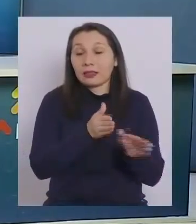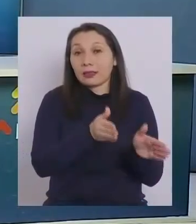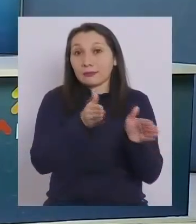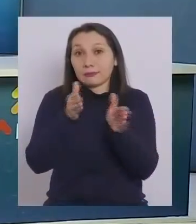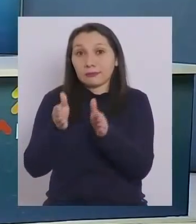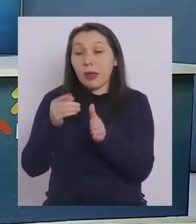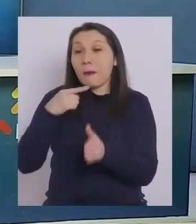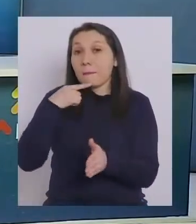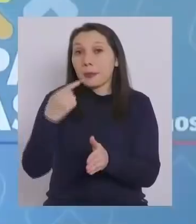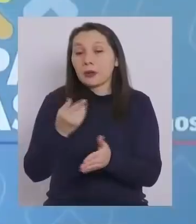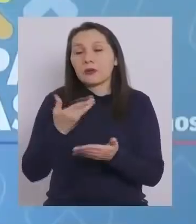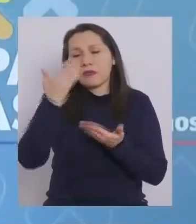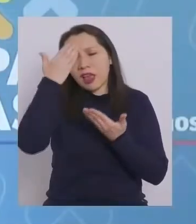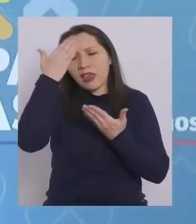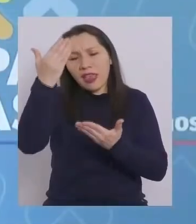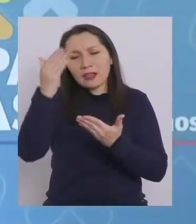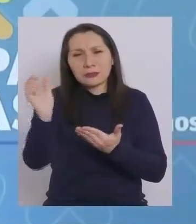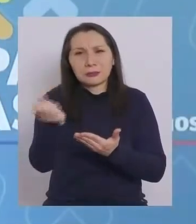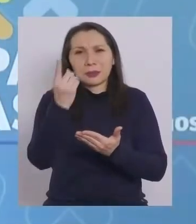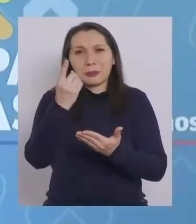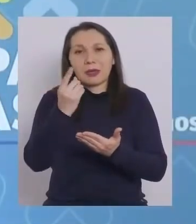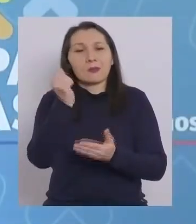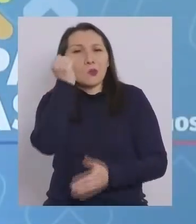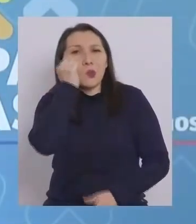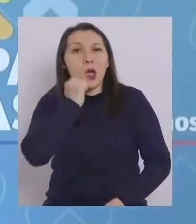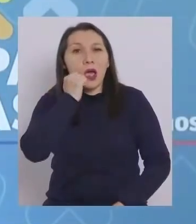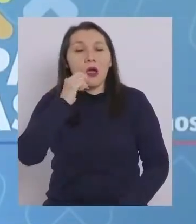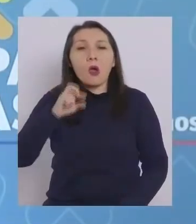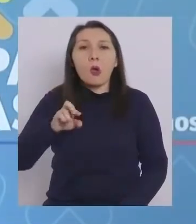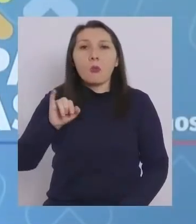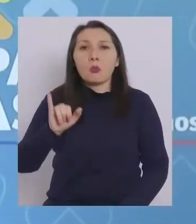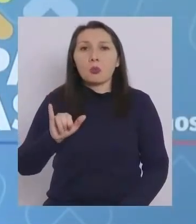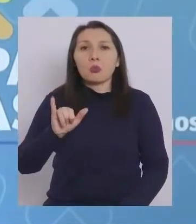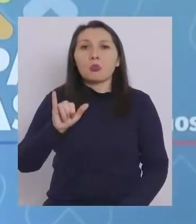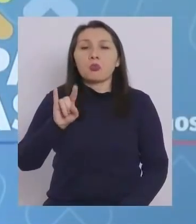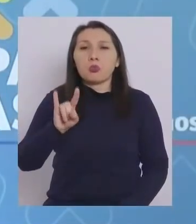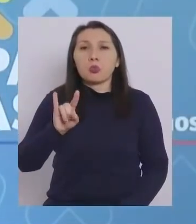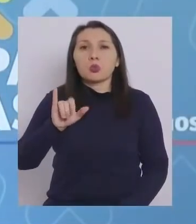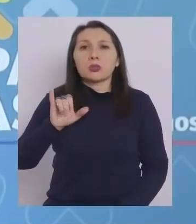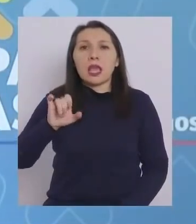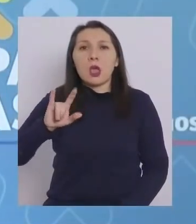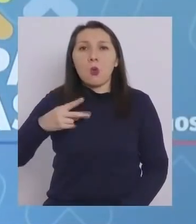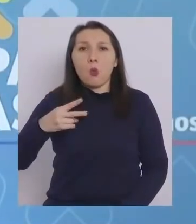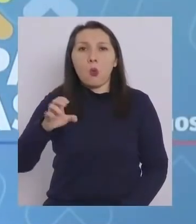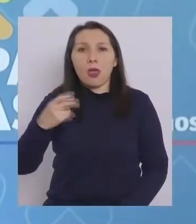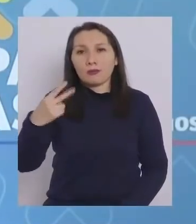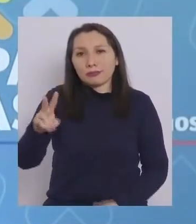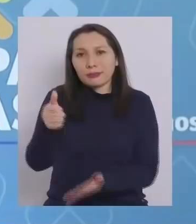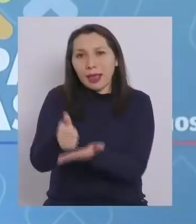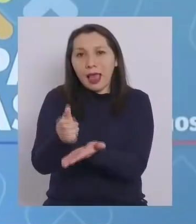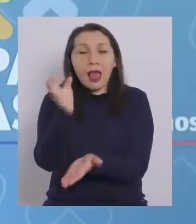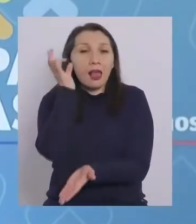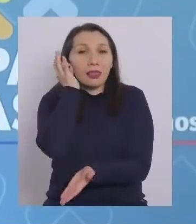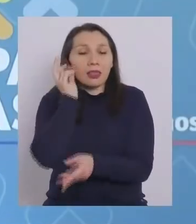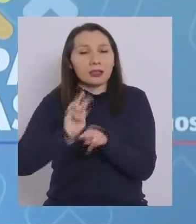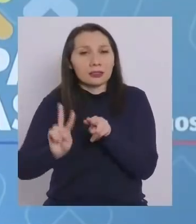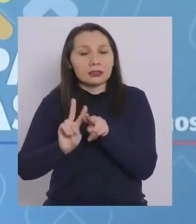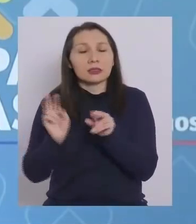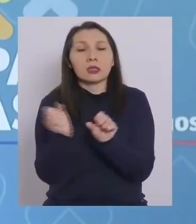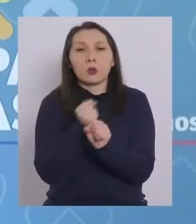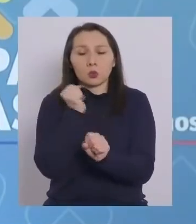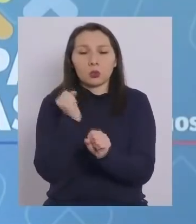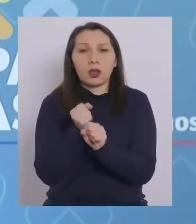preguntas, quiero enviar un saludo muy cariñoso a Puyehue y a su alcaldesa, que han hecho un trabajo